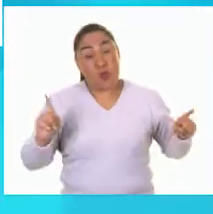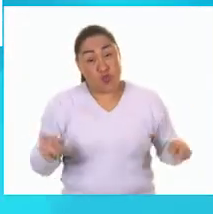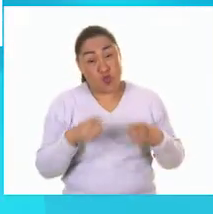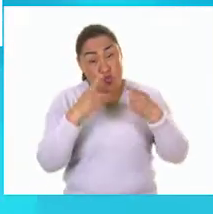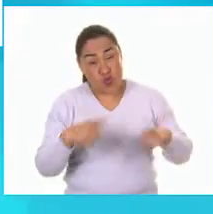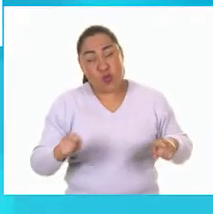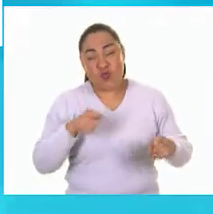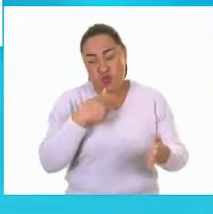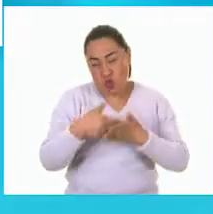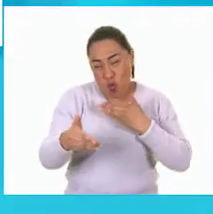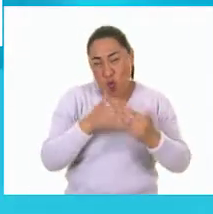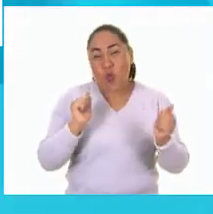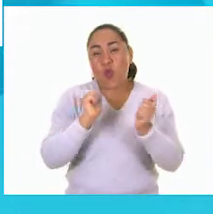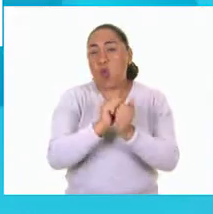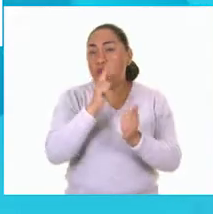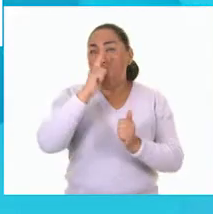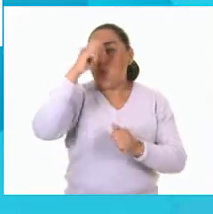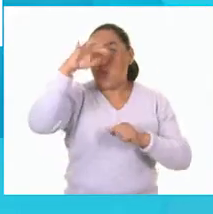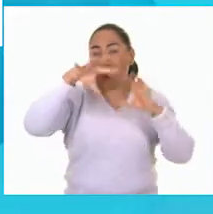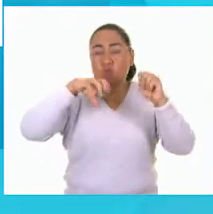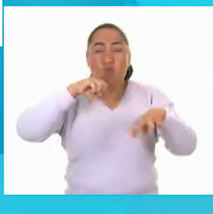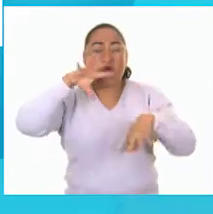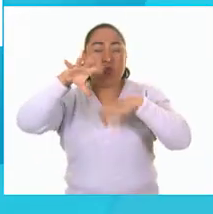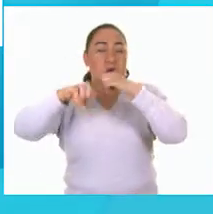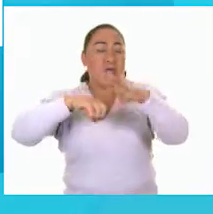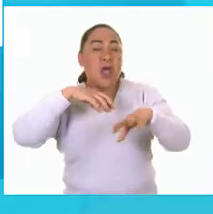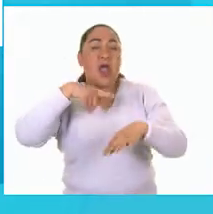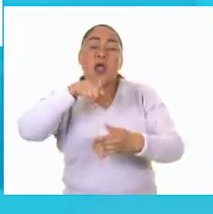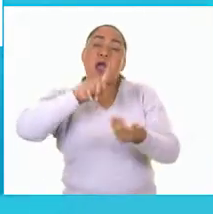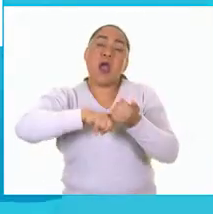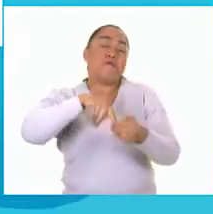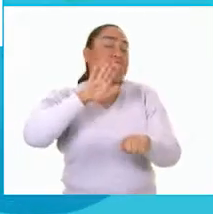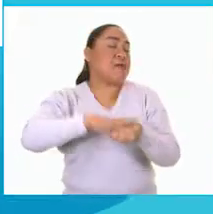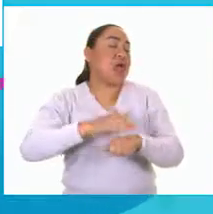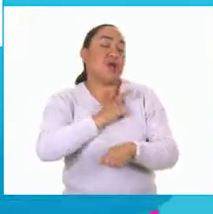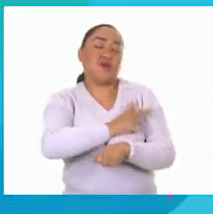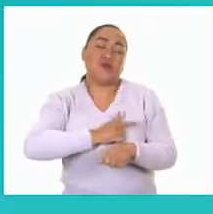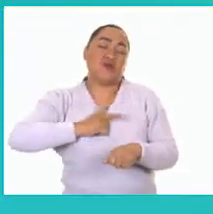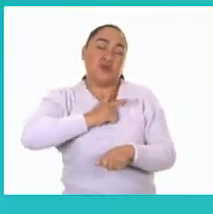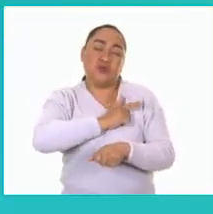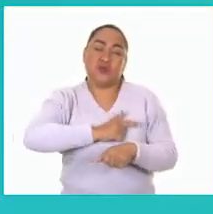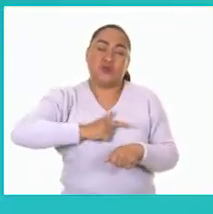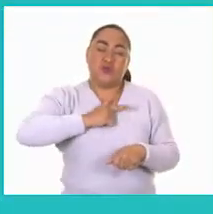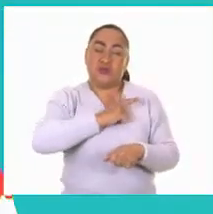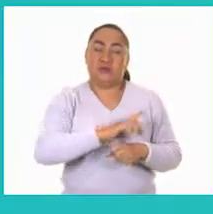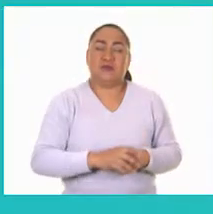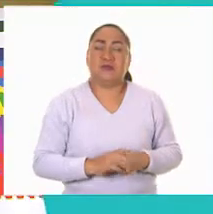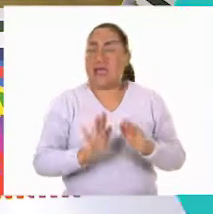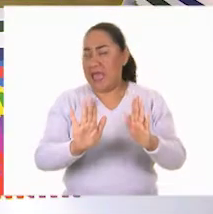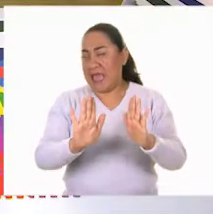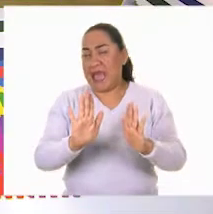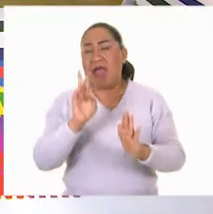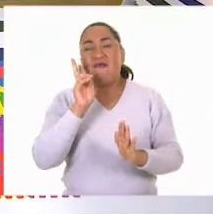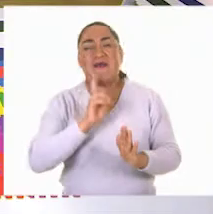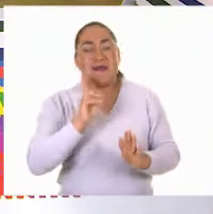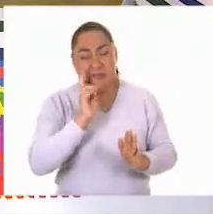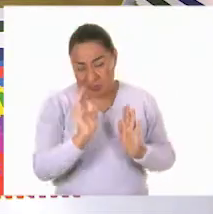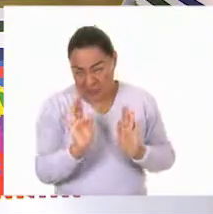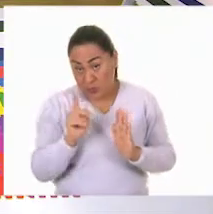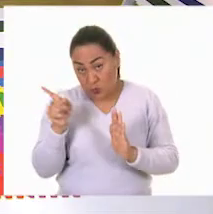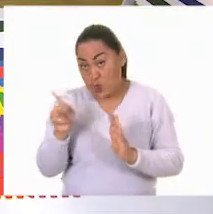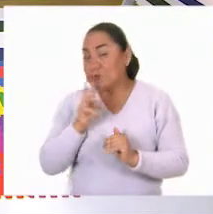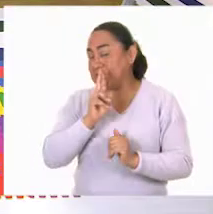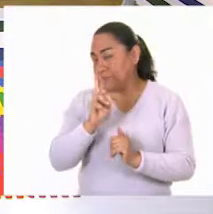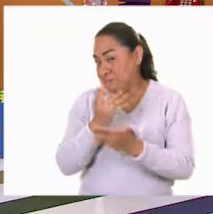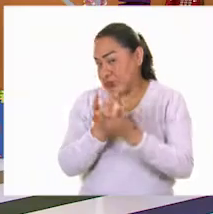moderna y las luces de colores eran lo que más le gustaba a ver antes de que conteste Erick vamos a darle oportunidad a